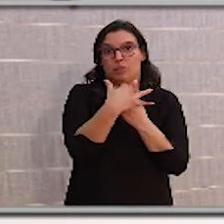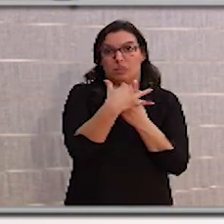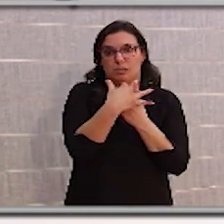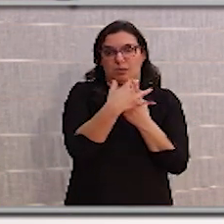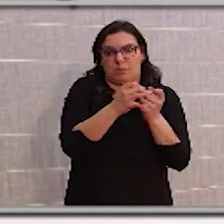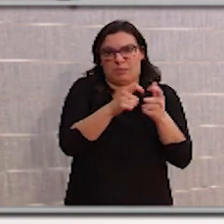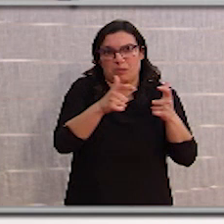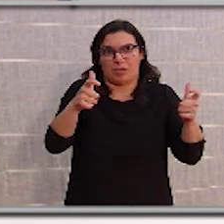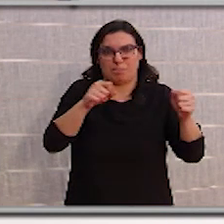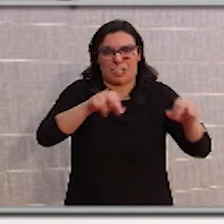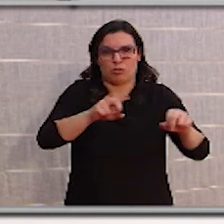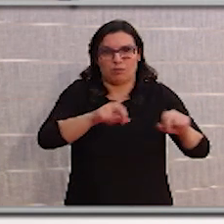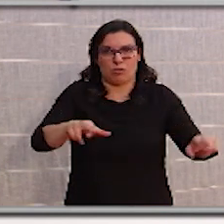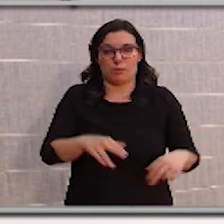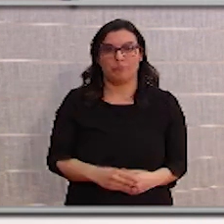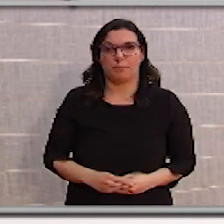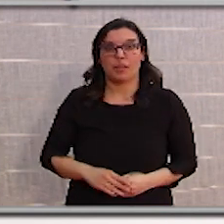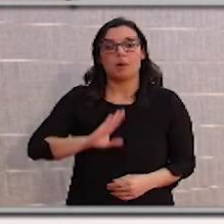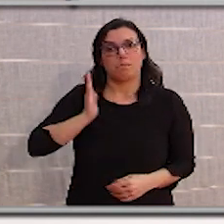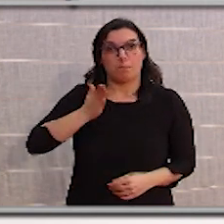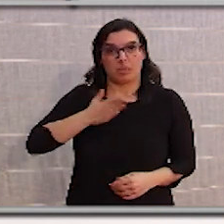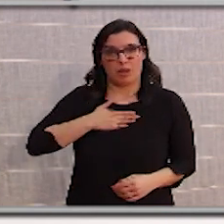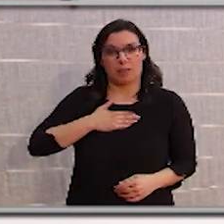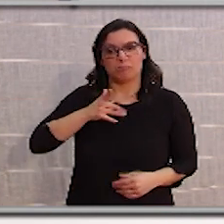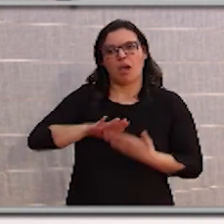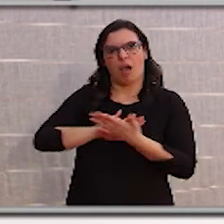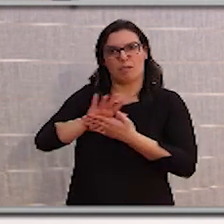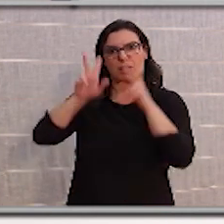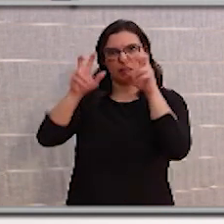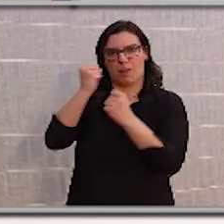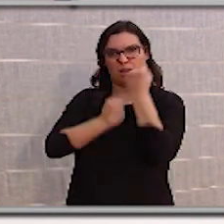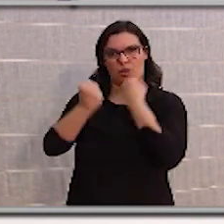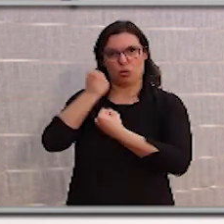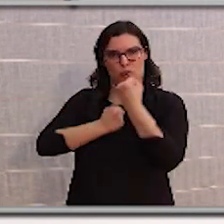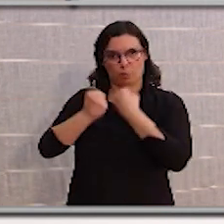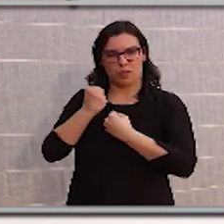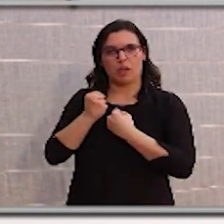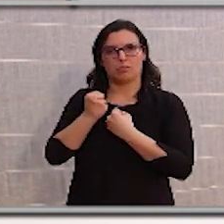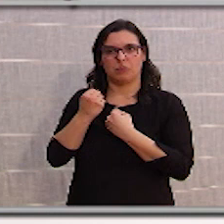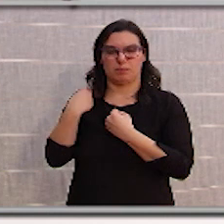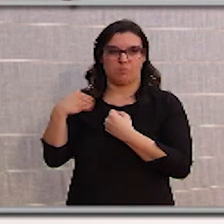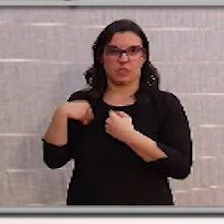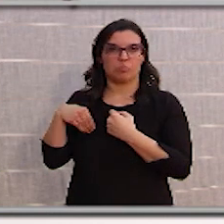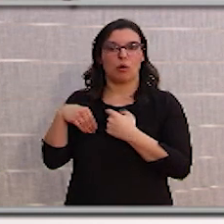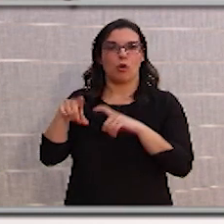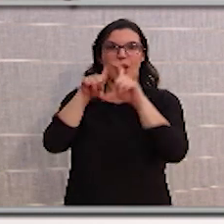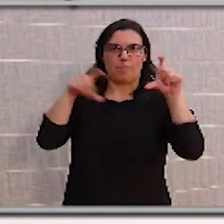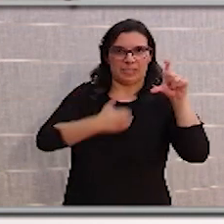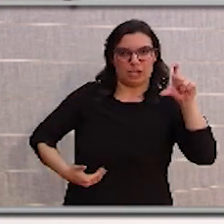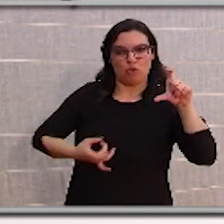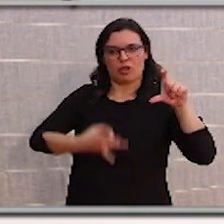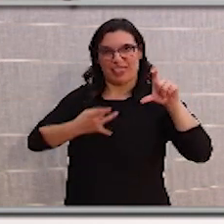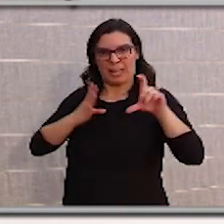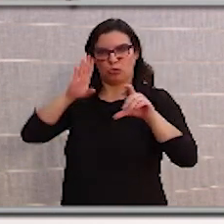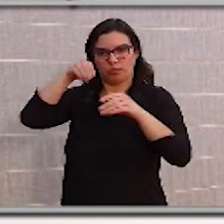conviertan en dramáticas. Nosotros mañana vamos a abordar esos temas. Los vamos a abordar también el lunes con los representantes del diálogo social. Pero